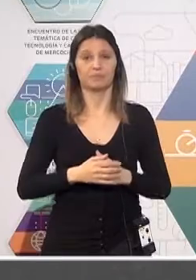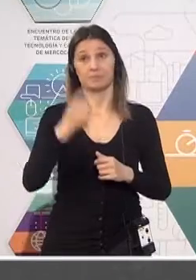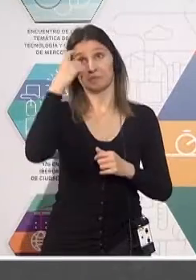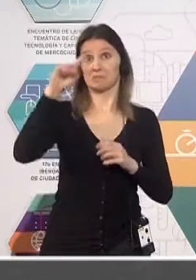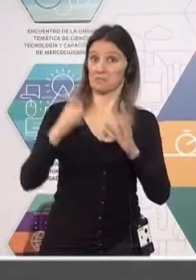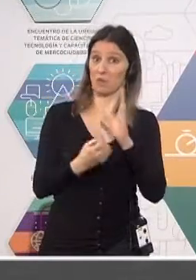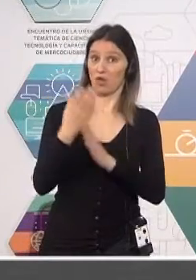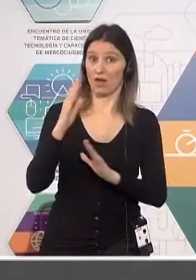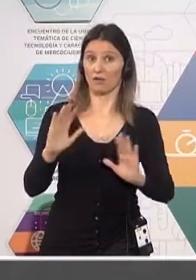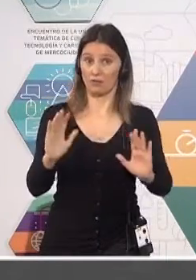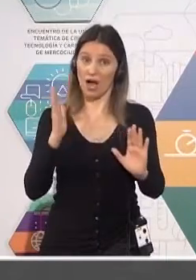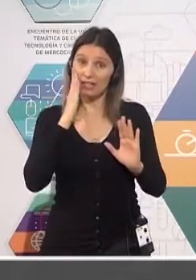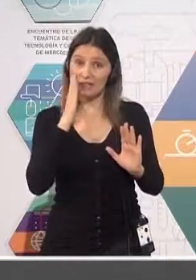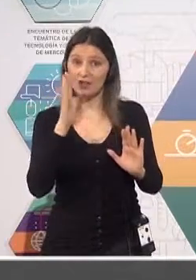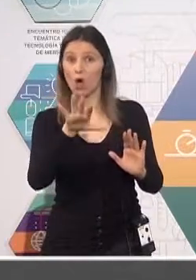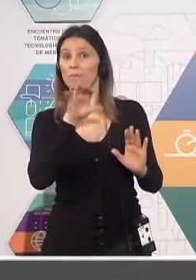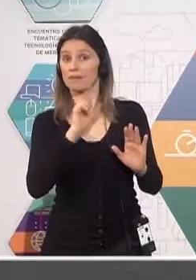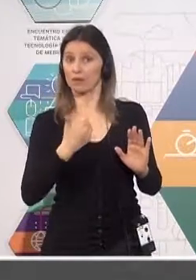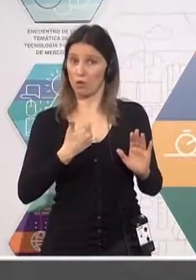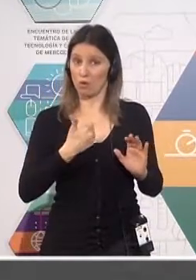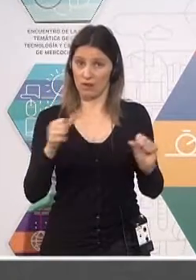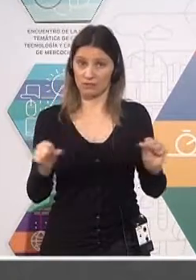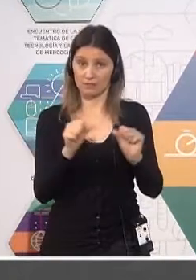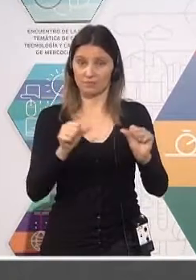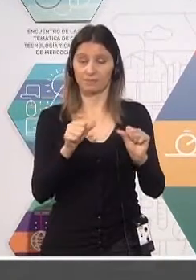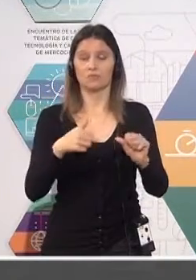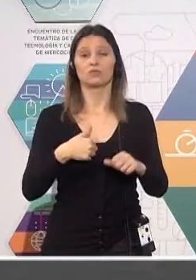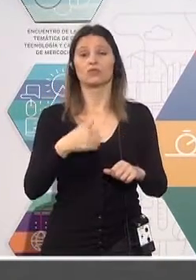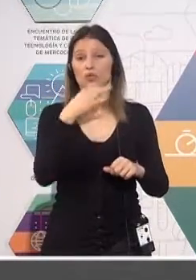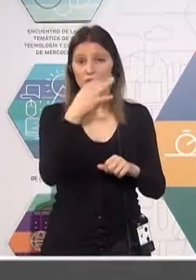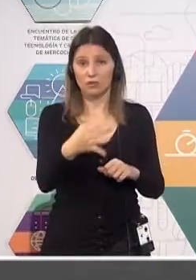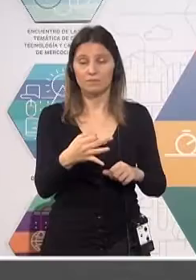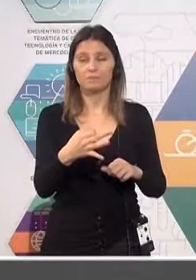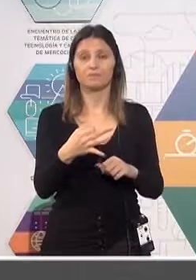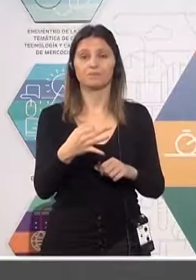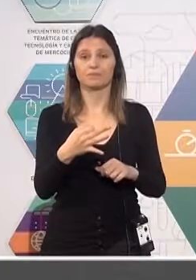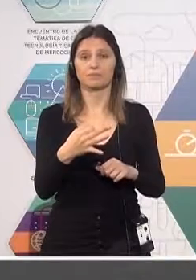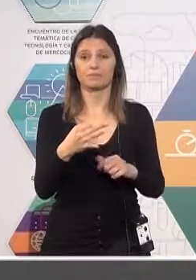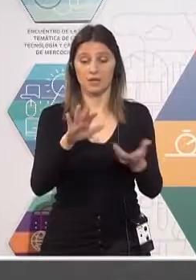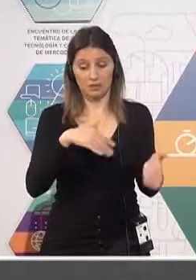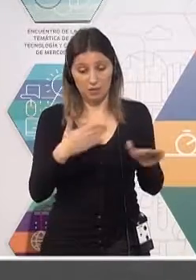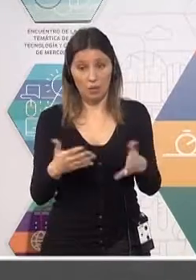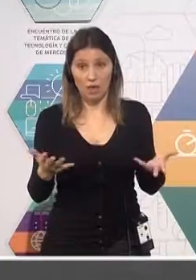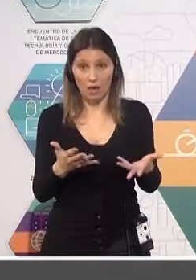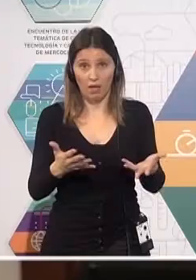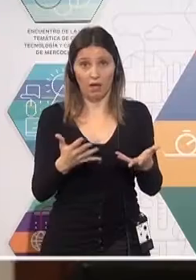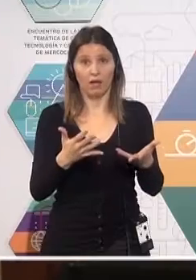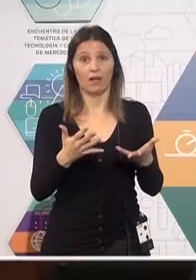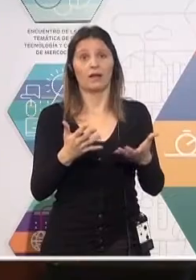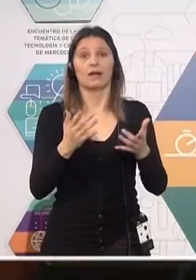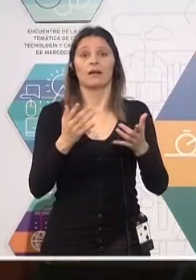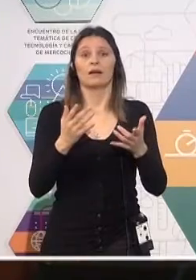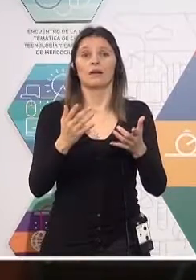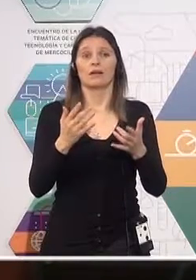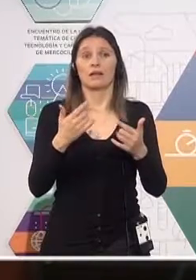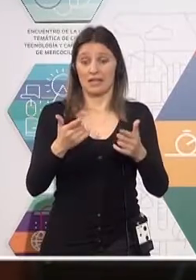innovador, hay que saber interpretarlo, ¿verdad? Entonces, ¿qué es que estoy diciendo con esto? Es que al día de hoy no solo pasa eso, sino que lo que está